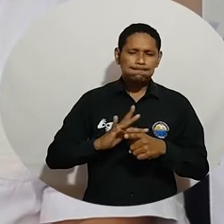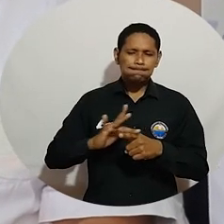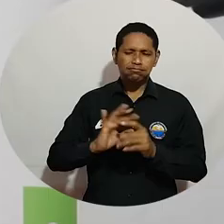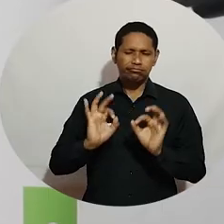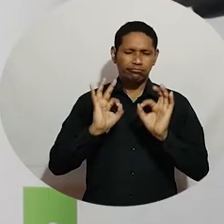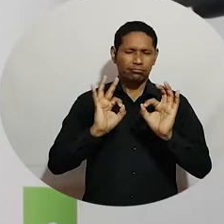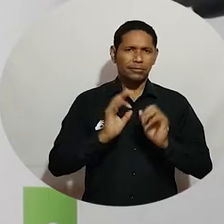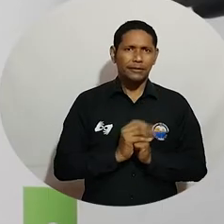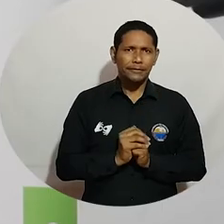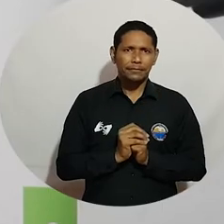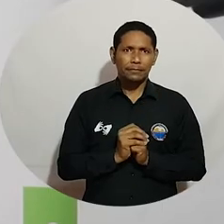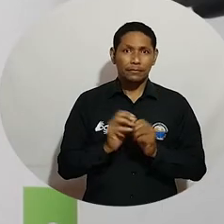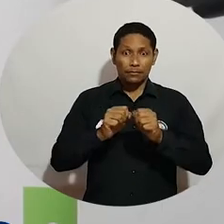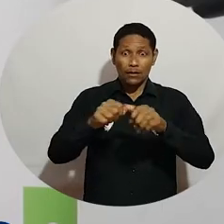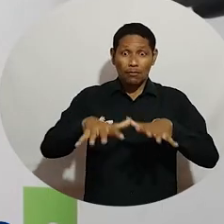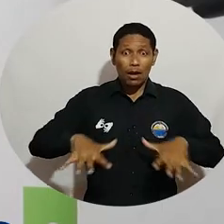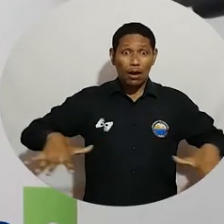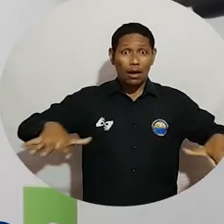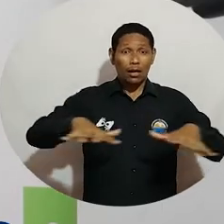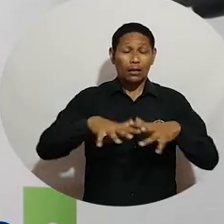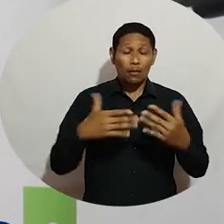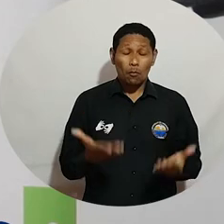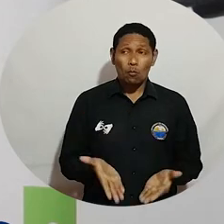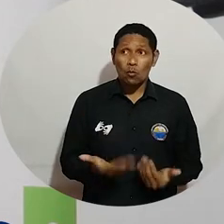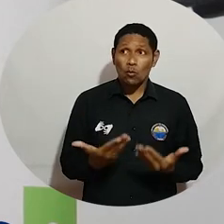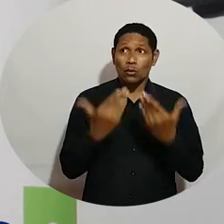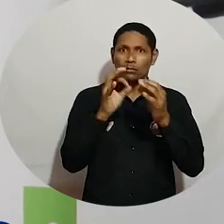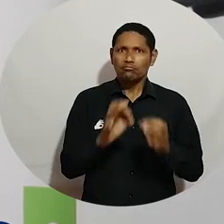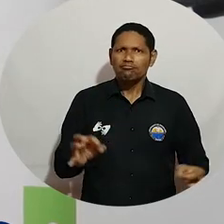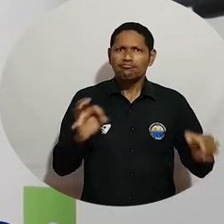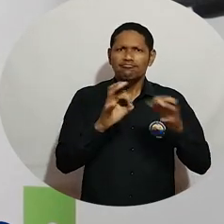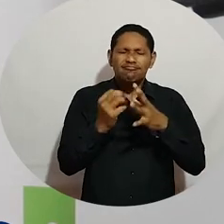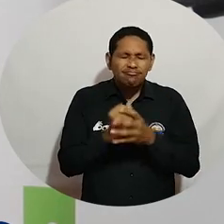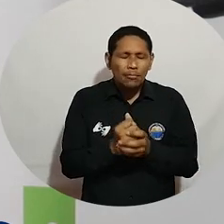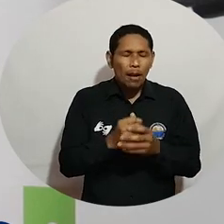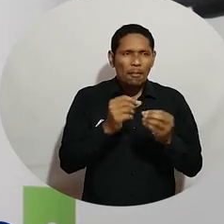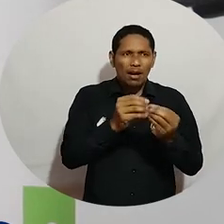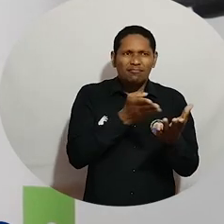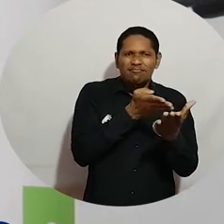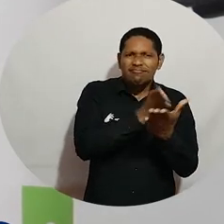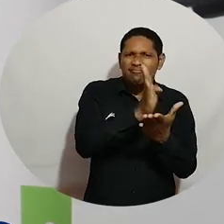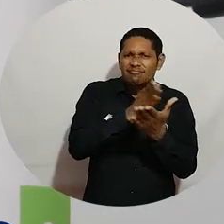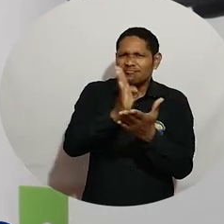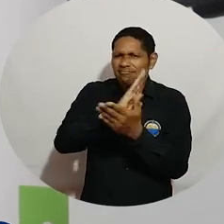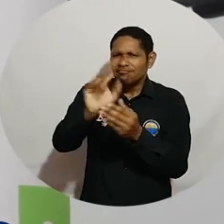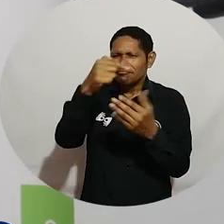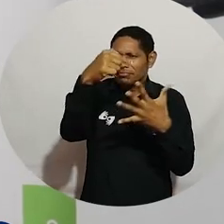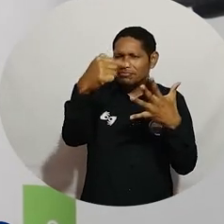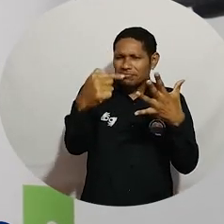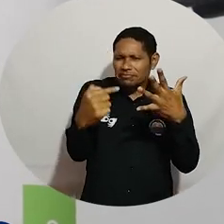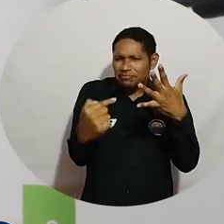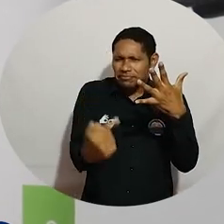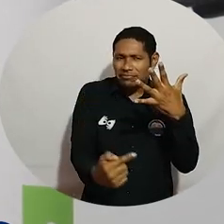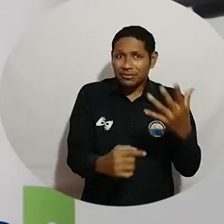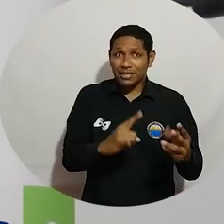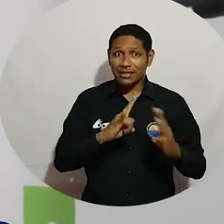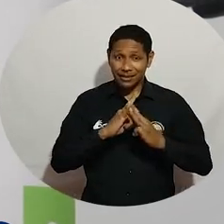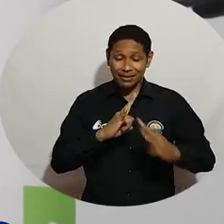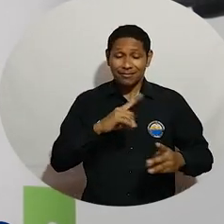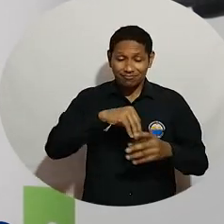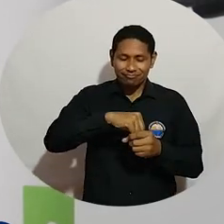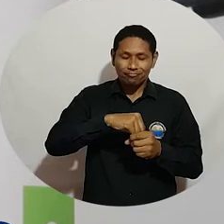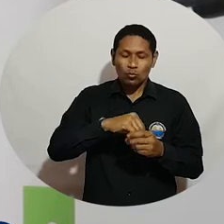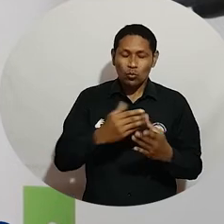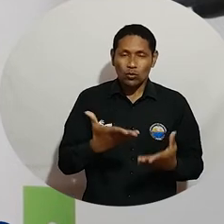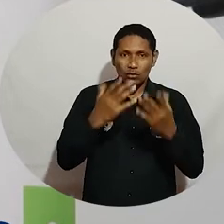monitoreo un espacio muy interdisciplinario para todas las carreras que están en la